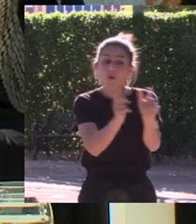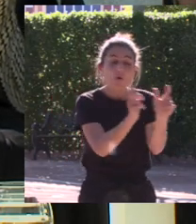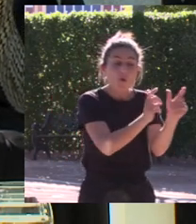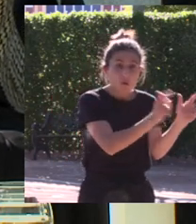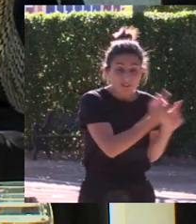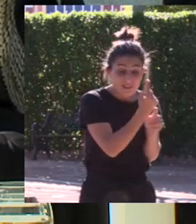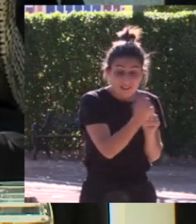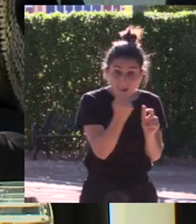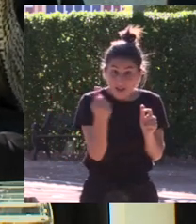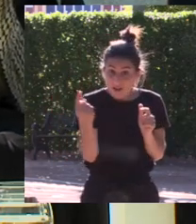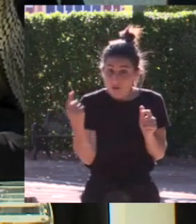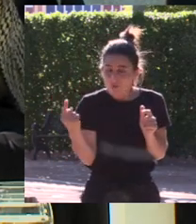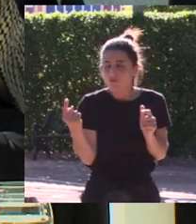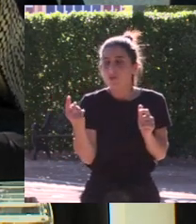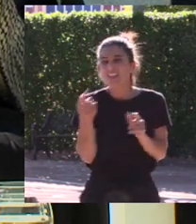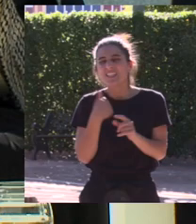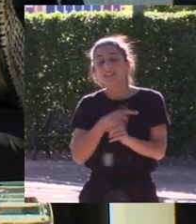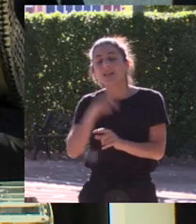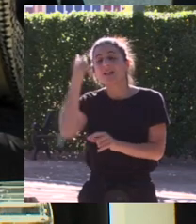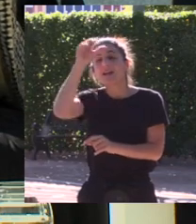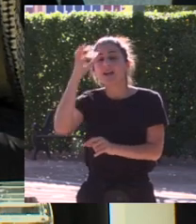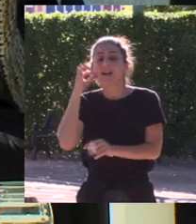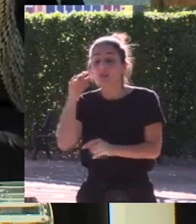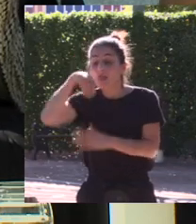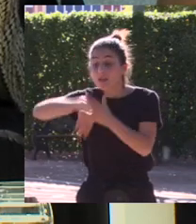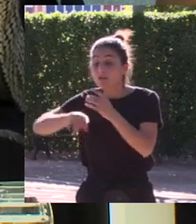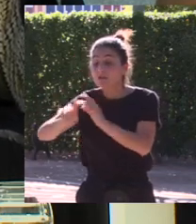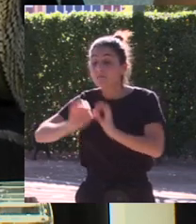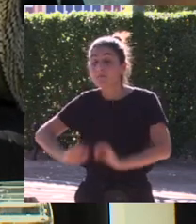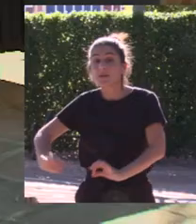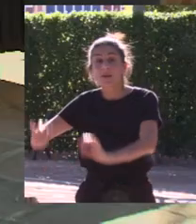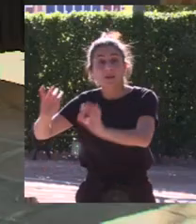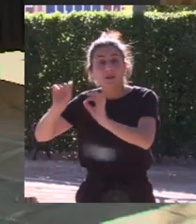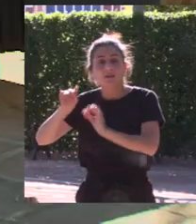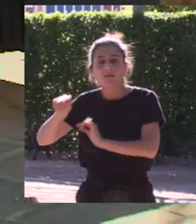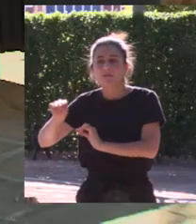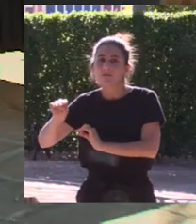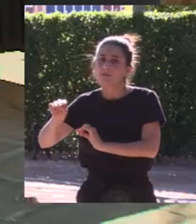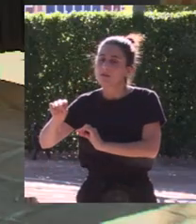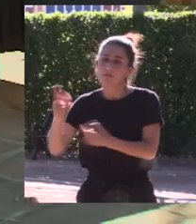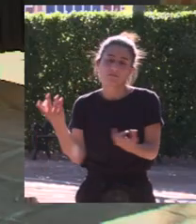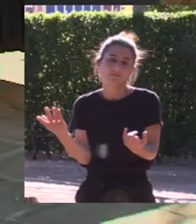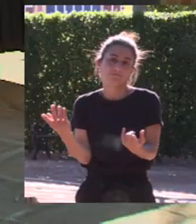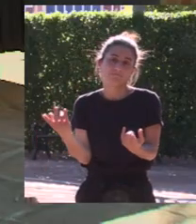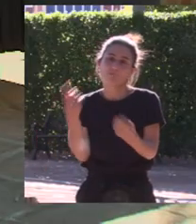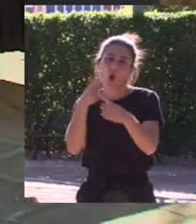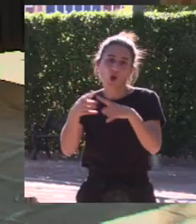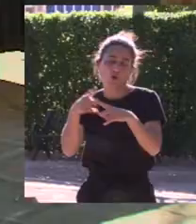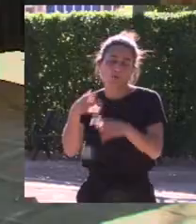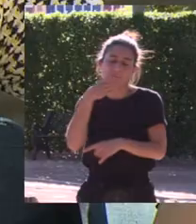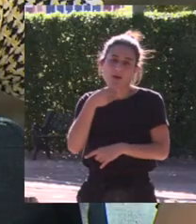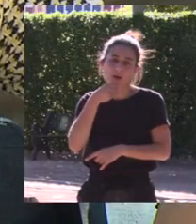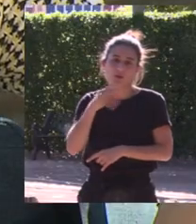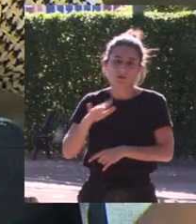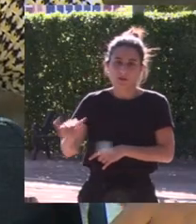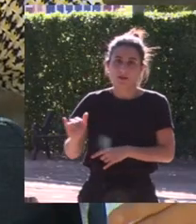deporte y cada género dentro de esa especialidad tiene realmente cosas que son preciosas